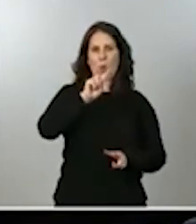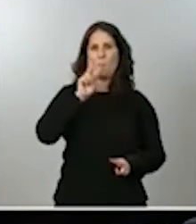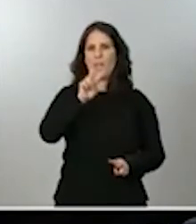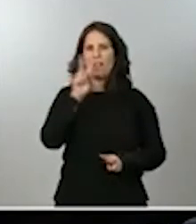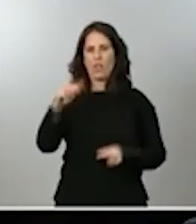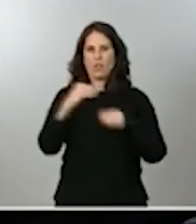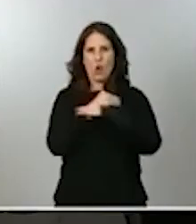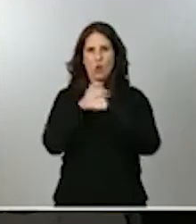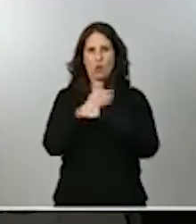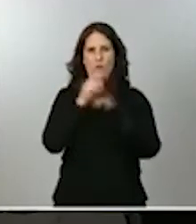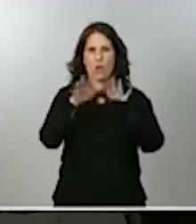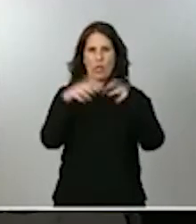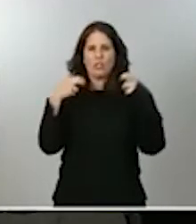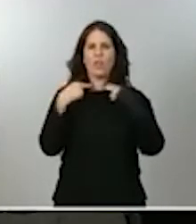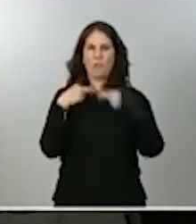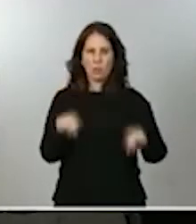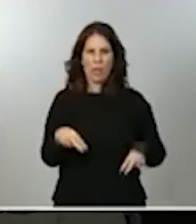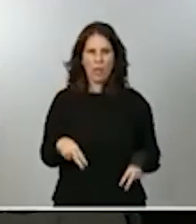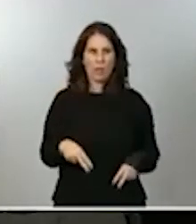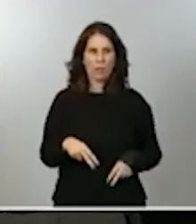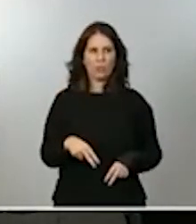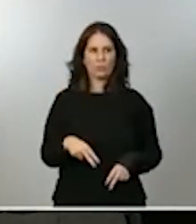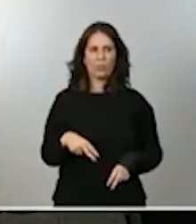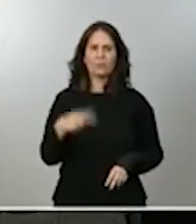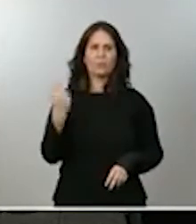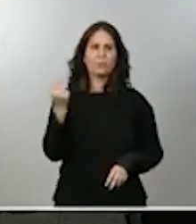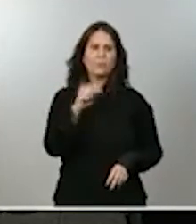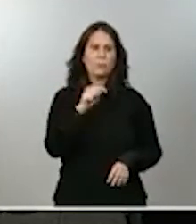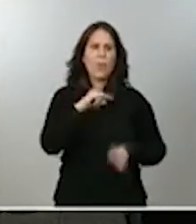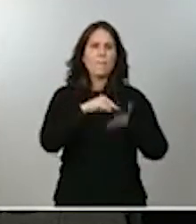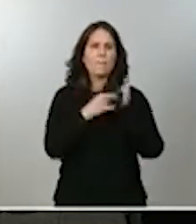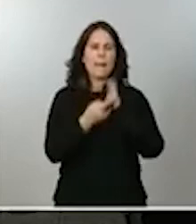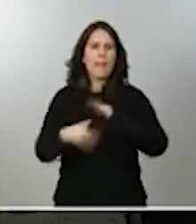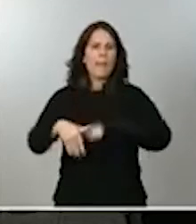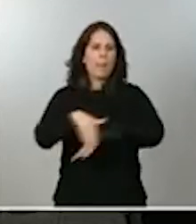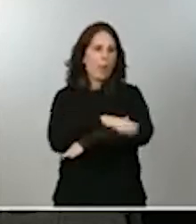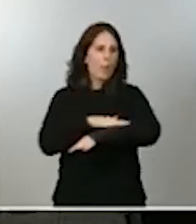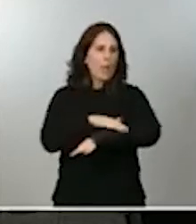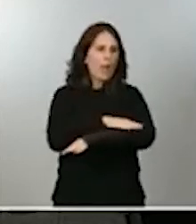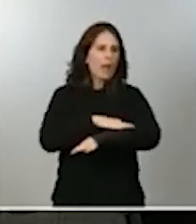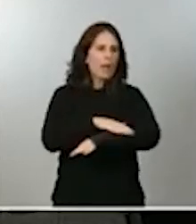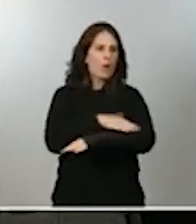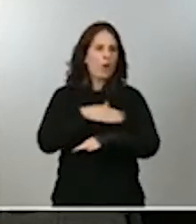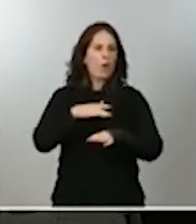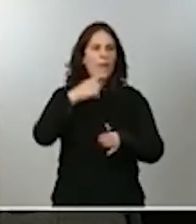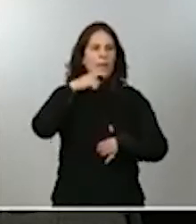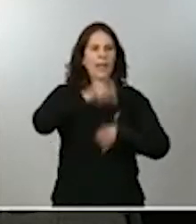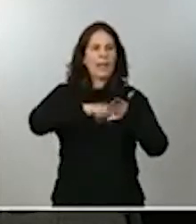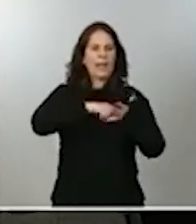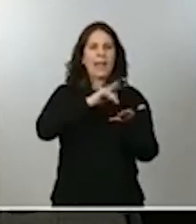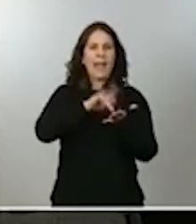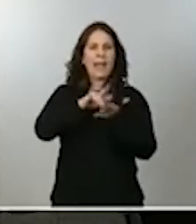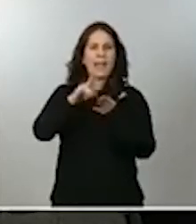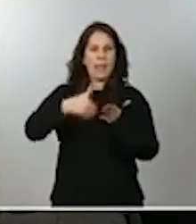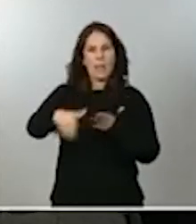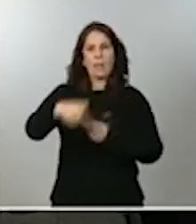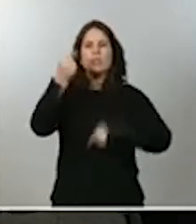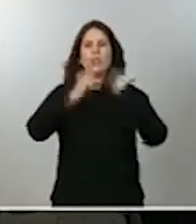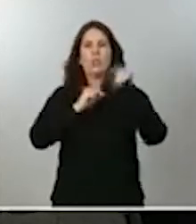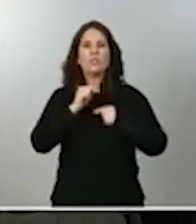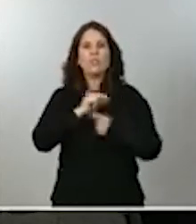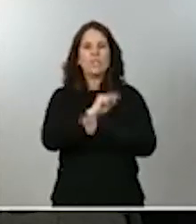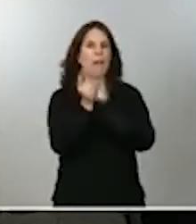Diputados. ¿En qué medida altera esto los planes del Gobierno para el calendario de cara a los presupuestos? Después,